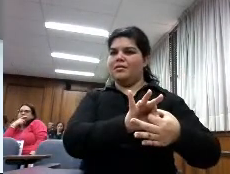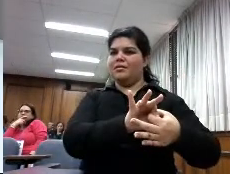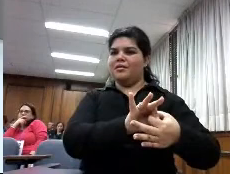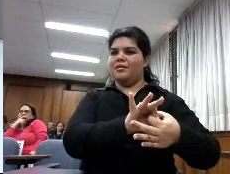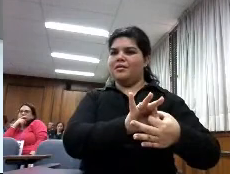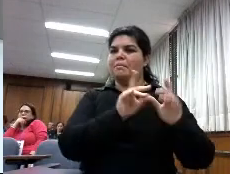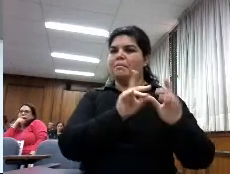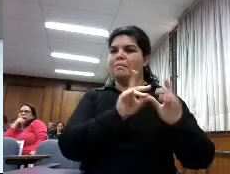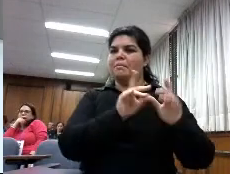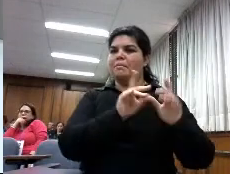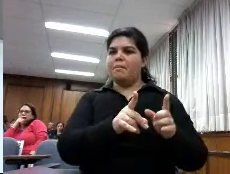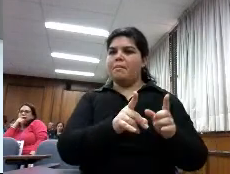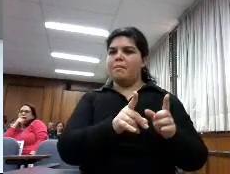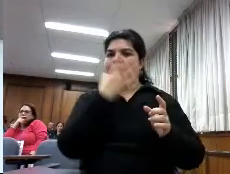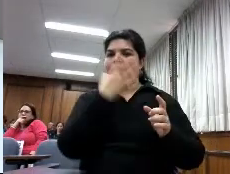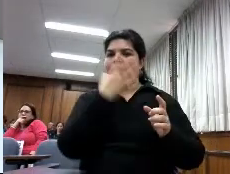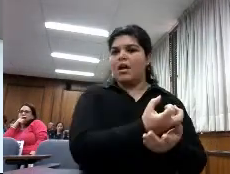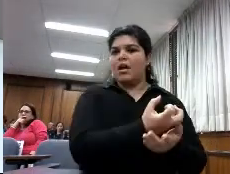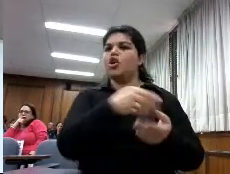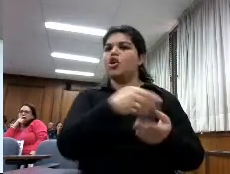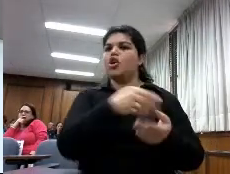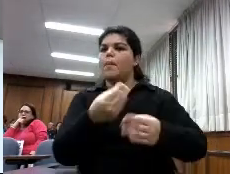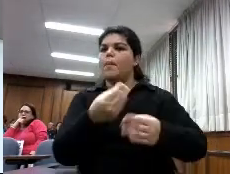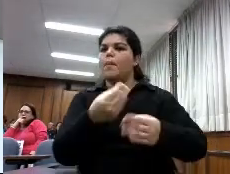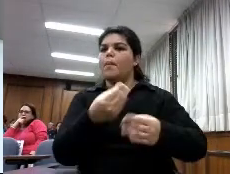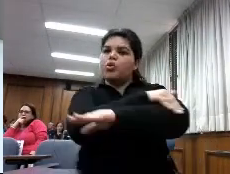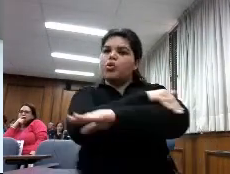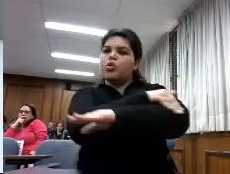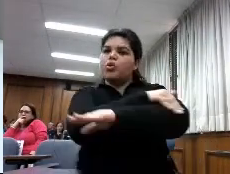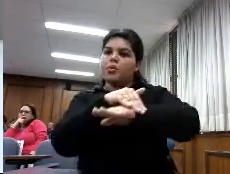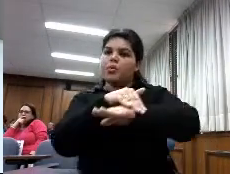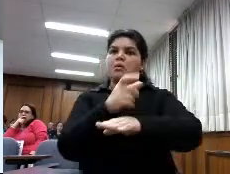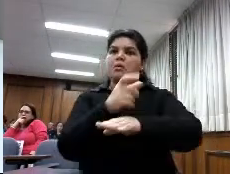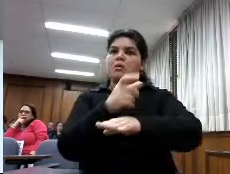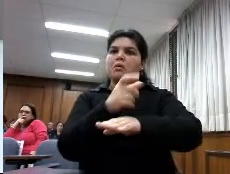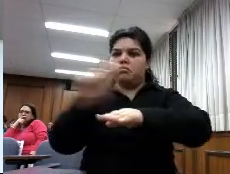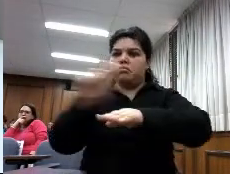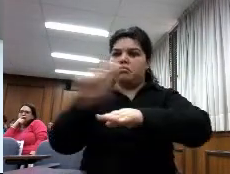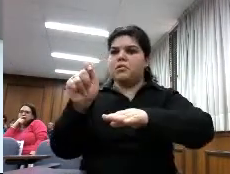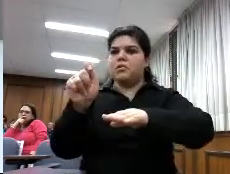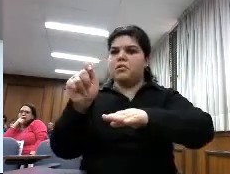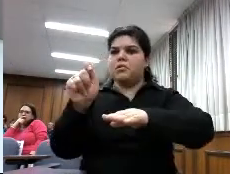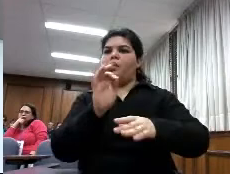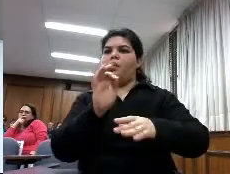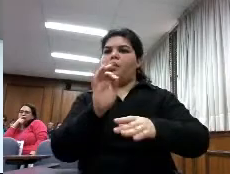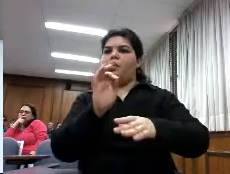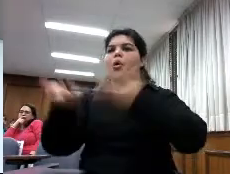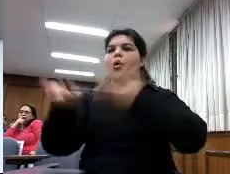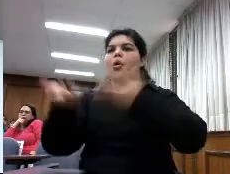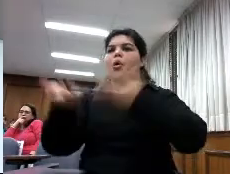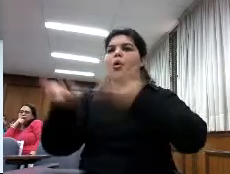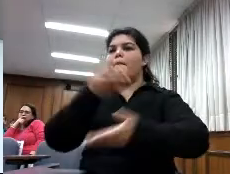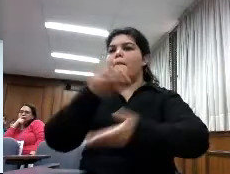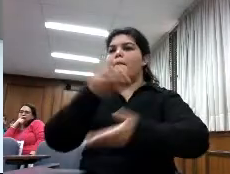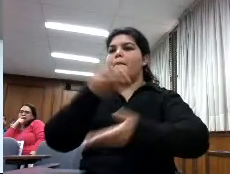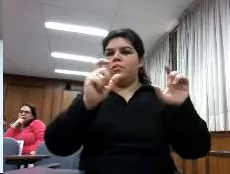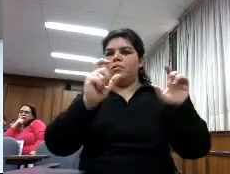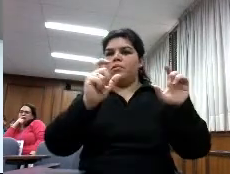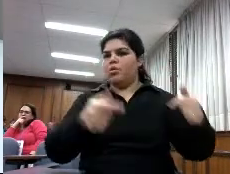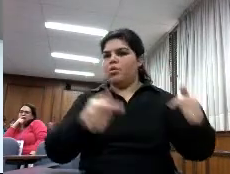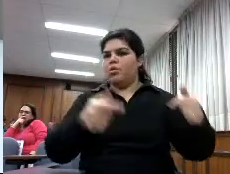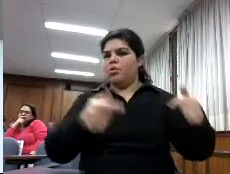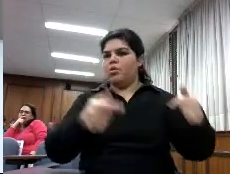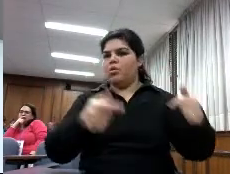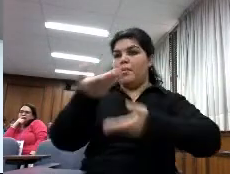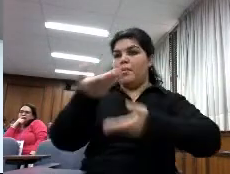subrayando anotando o compartiendo esos contenidos o valorando esos contenidos pues en cuanto a eso decían las